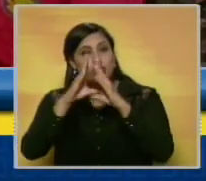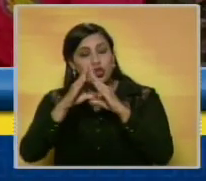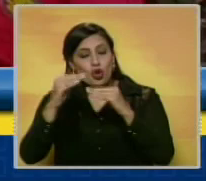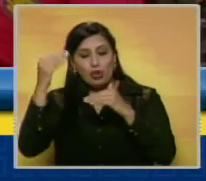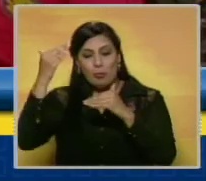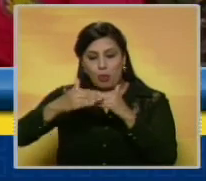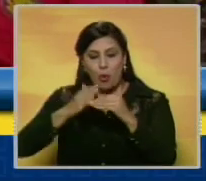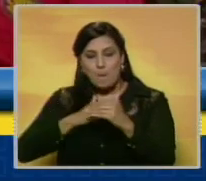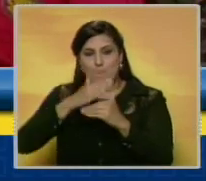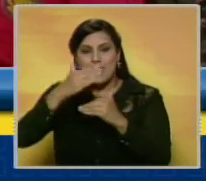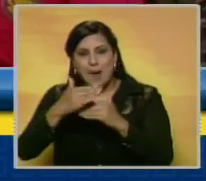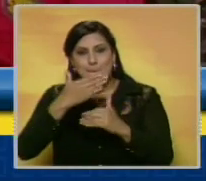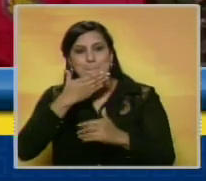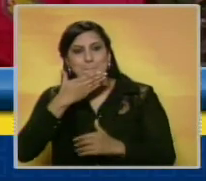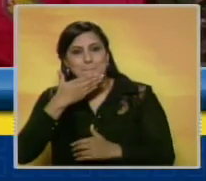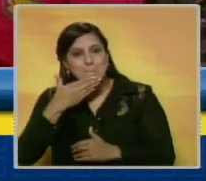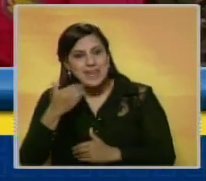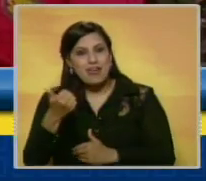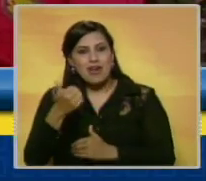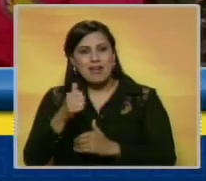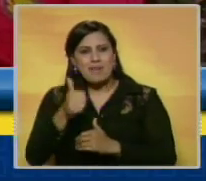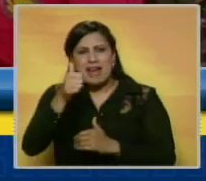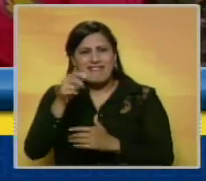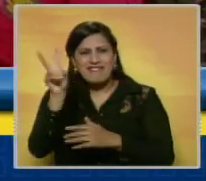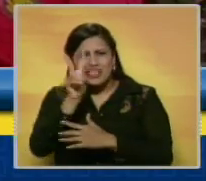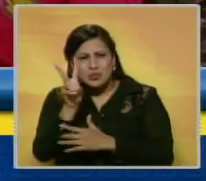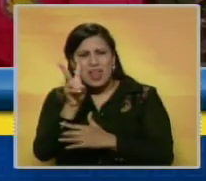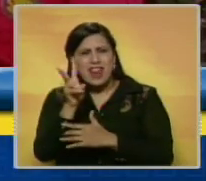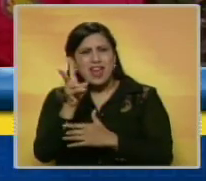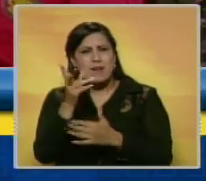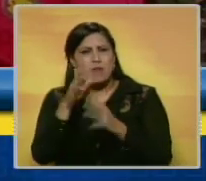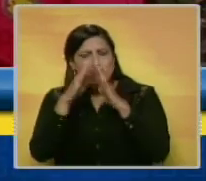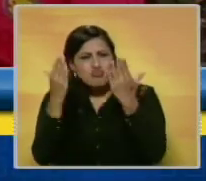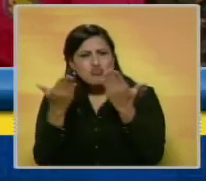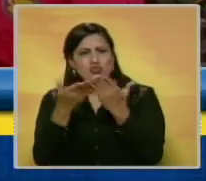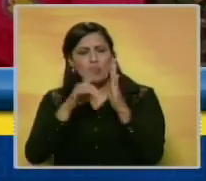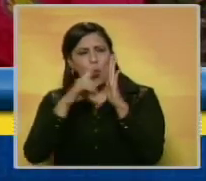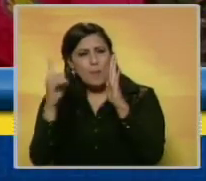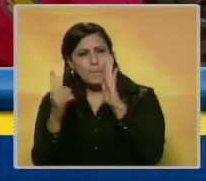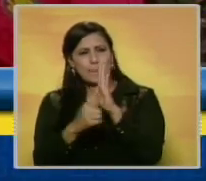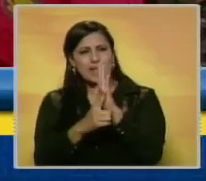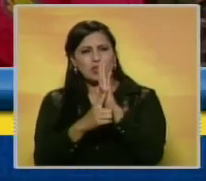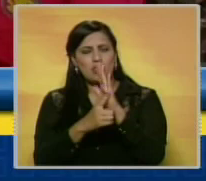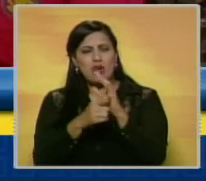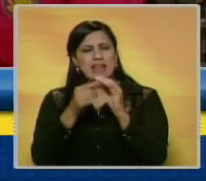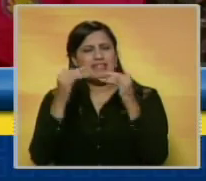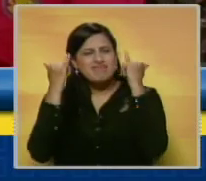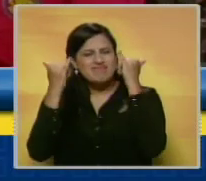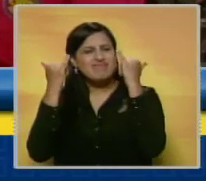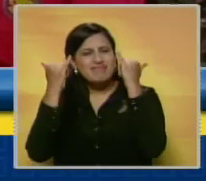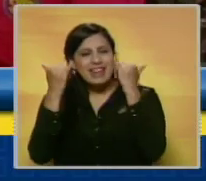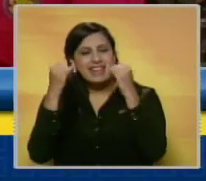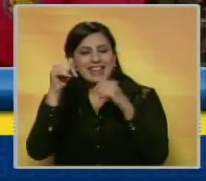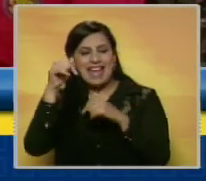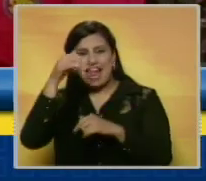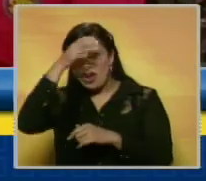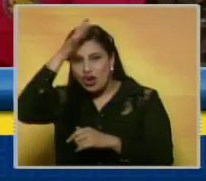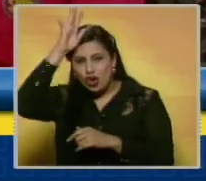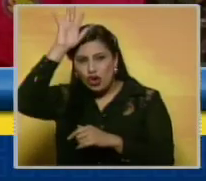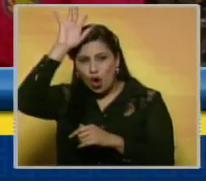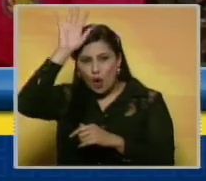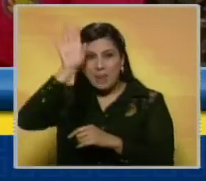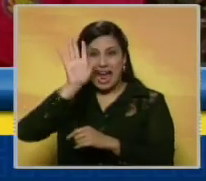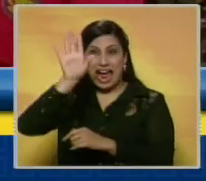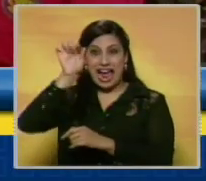las barreras, más que Venezuela, del mundo entero. Y celebrar en el Vaticano, que